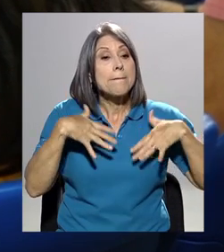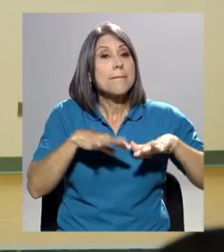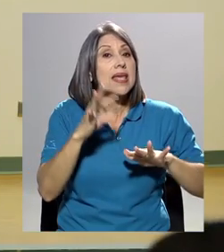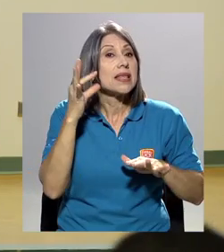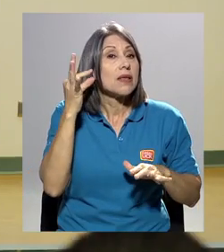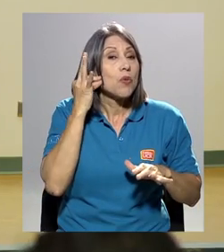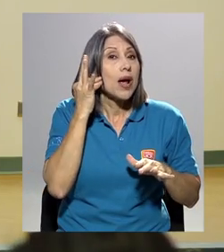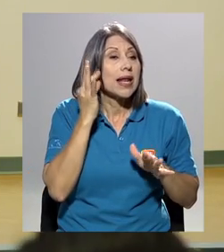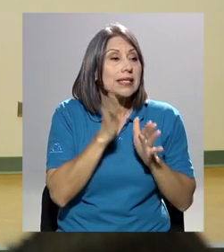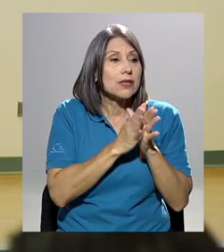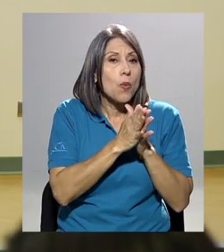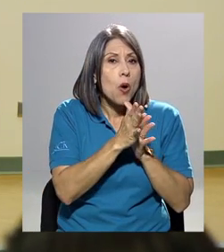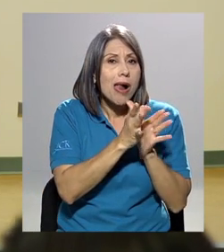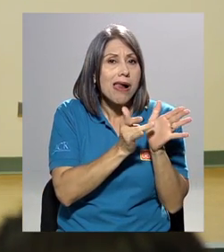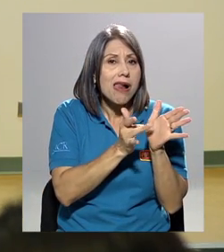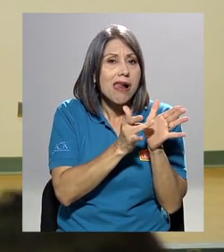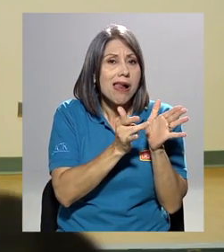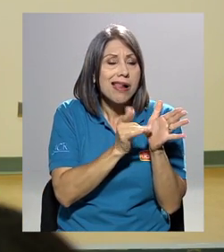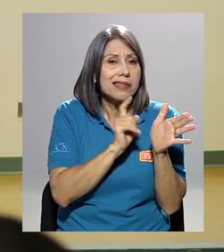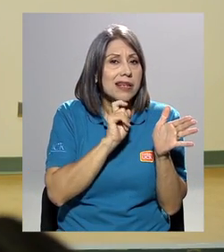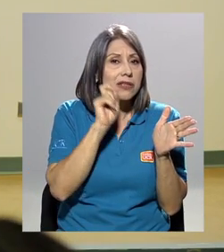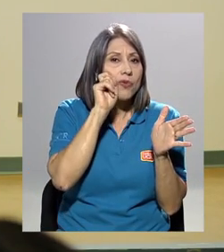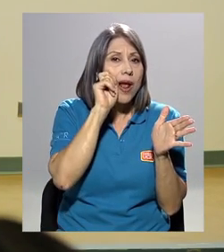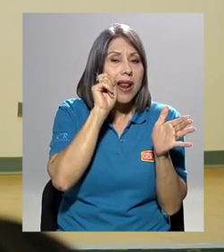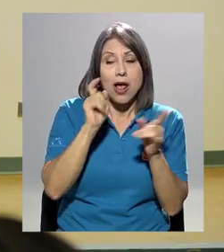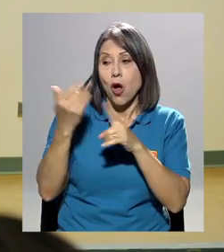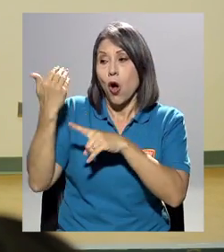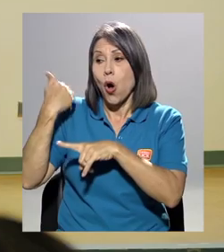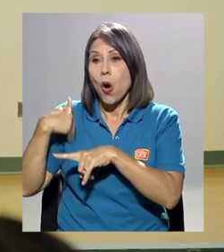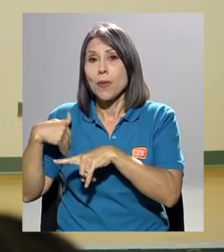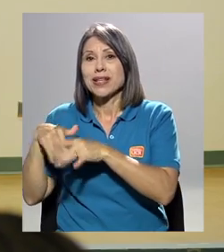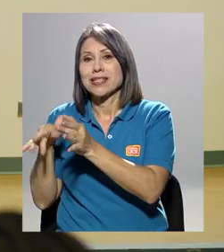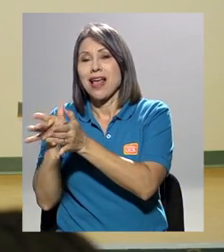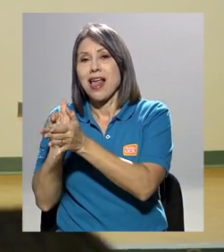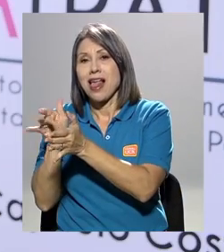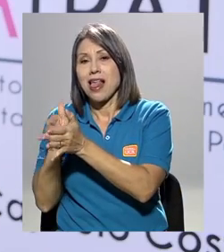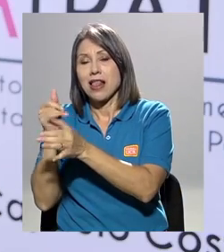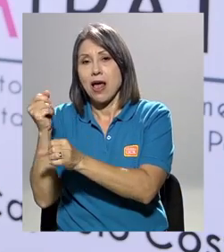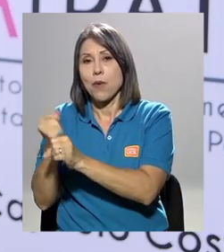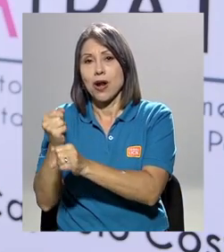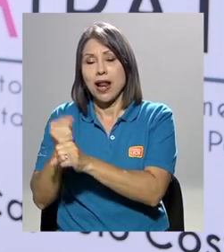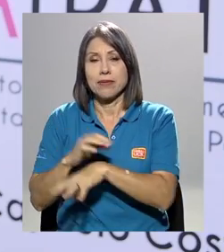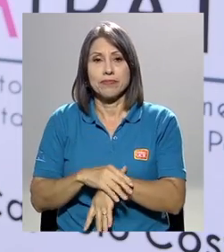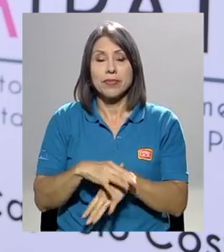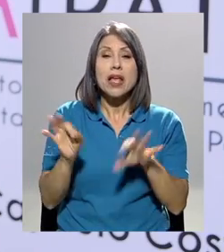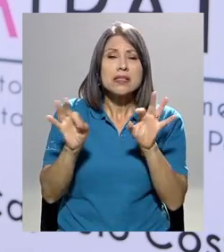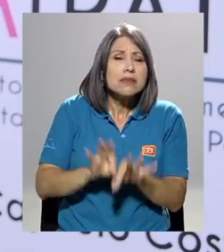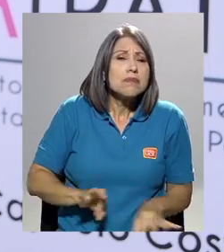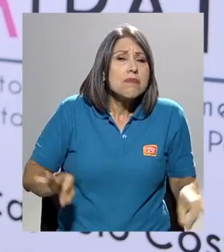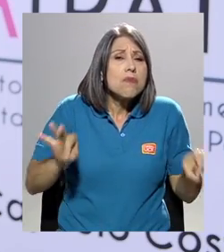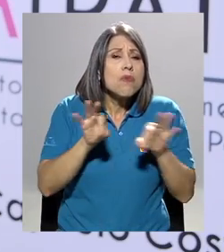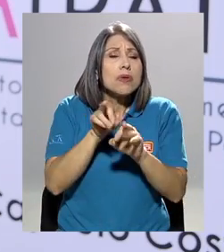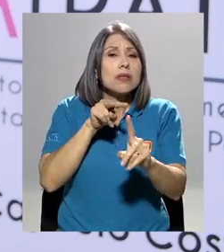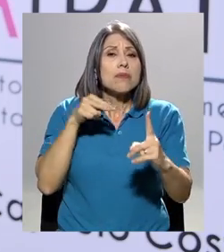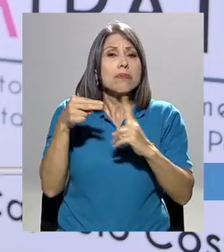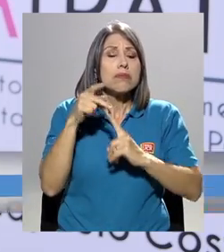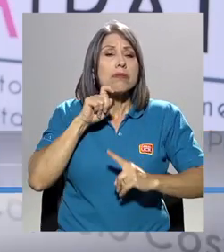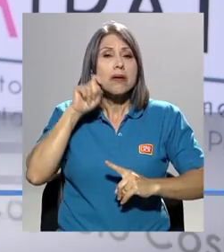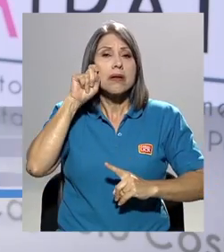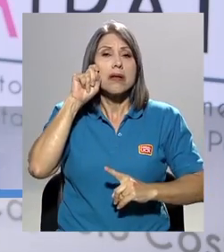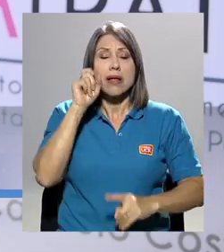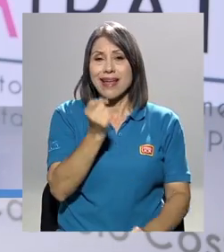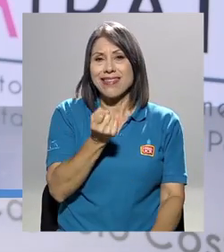la explotación sexual, los hombres viven más la explotación laboral. Es bien importante la perspectiva de género para entender